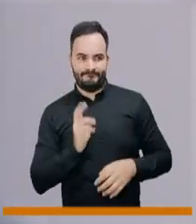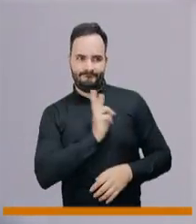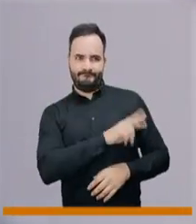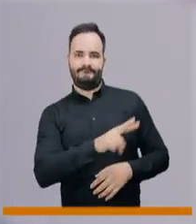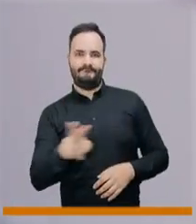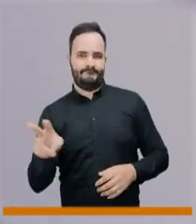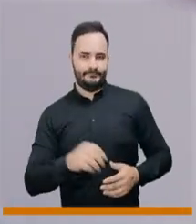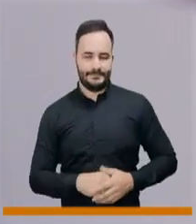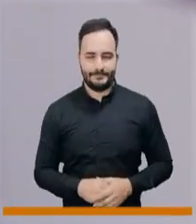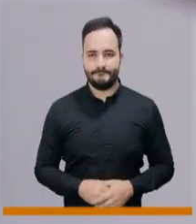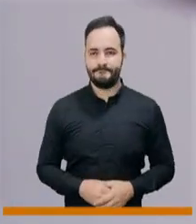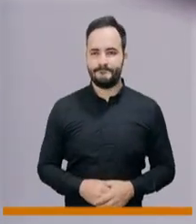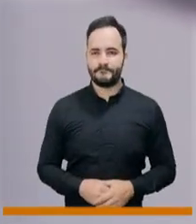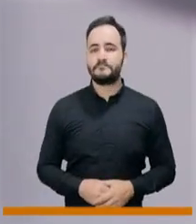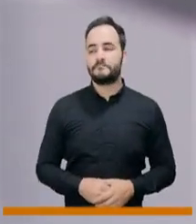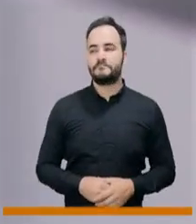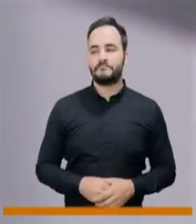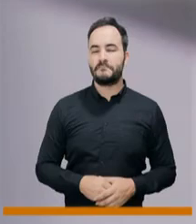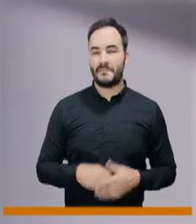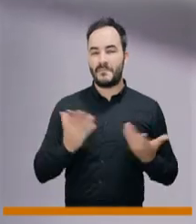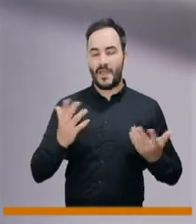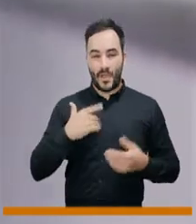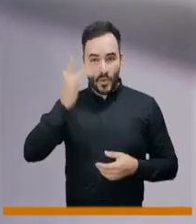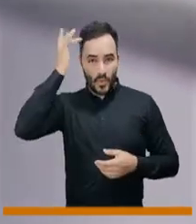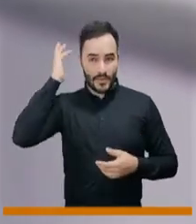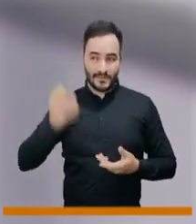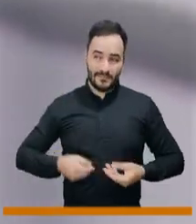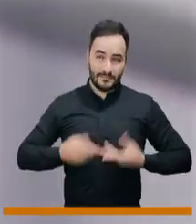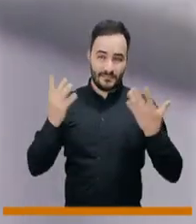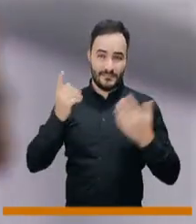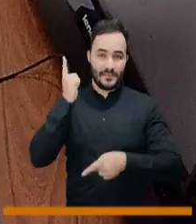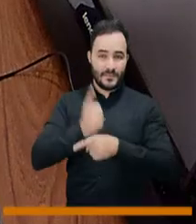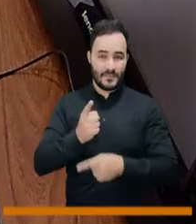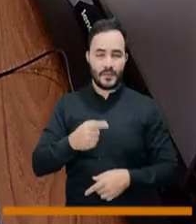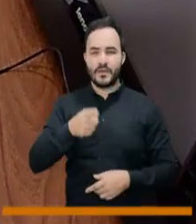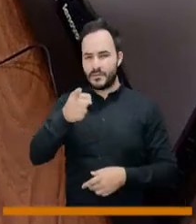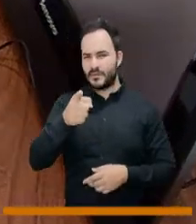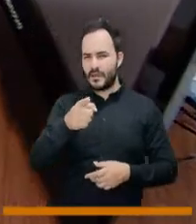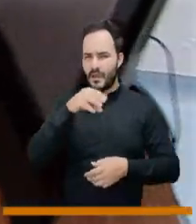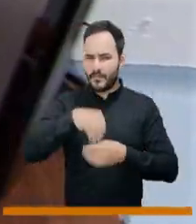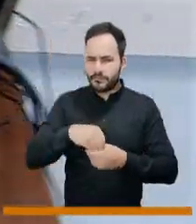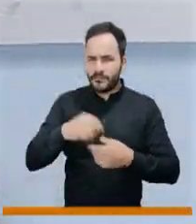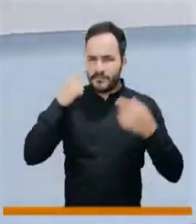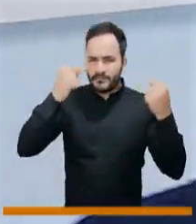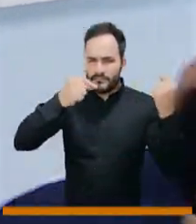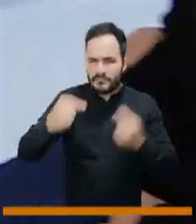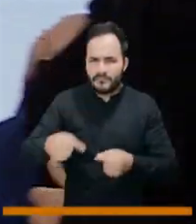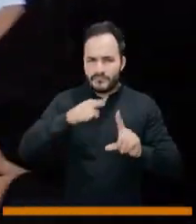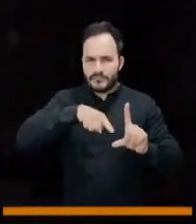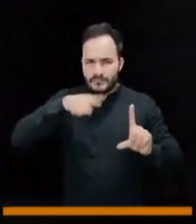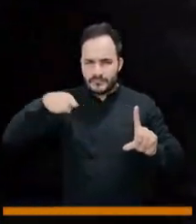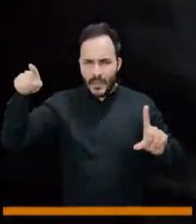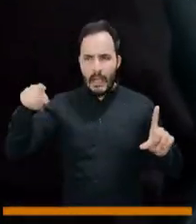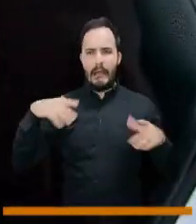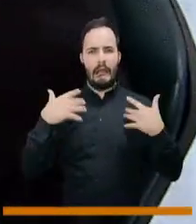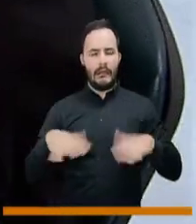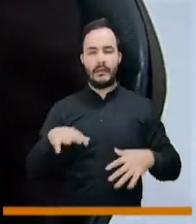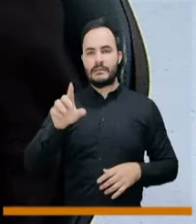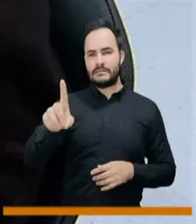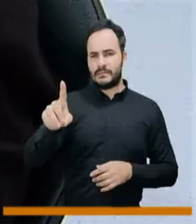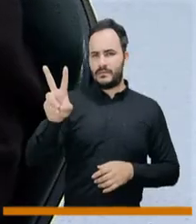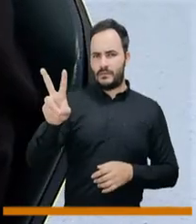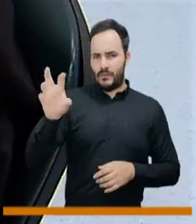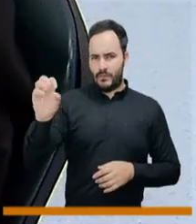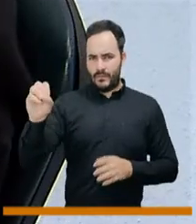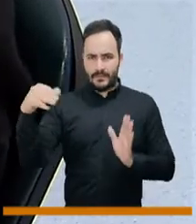seguridad. Doctora, pues ya lo dice el doctor Luis Bernardo, hay una cifra que ustedes sí tienen dentro de las estadísticas y